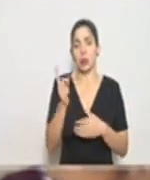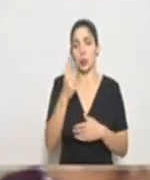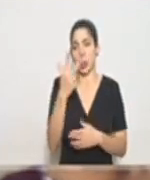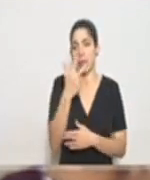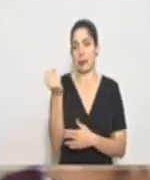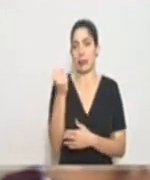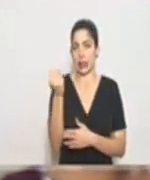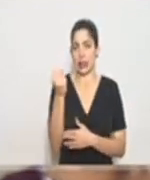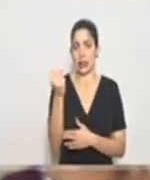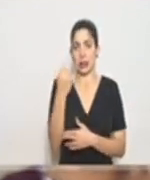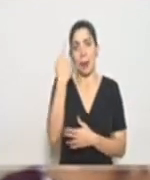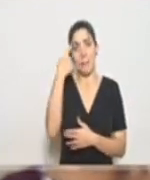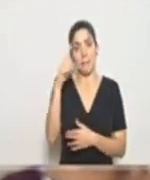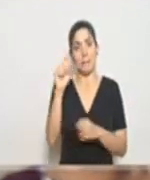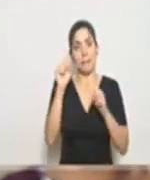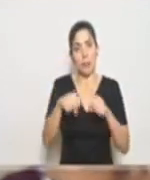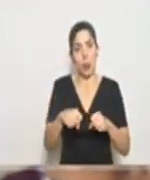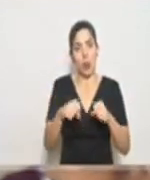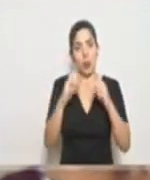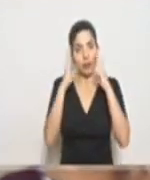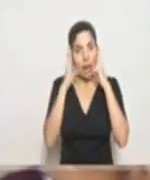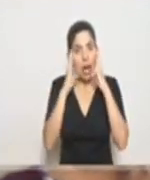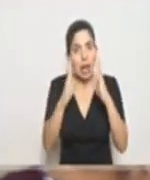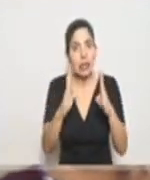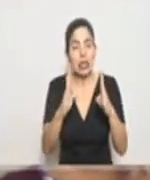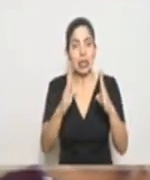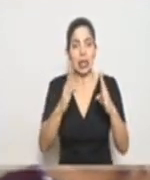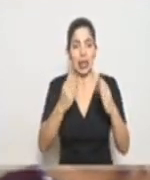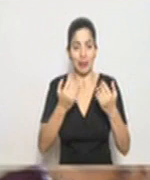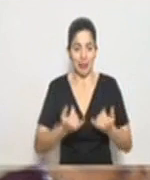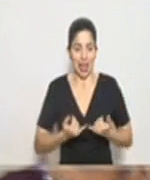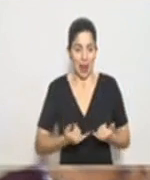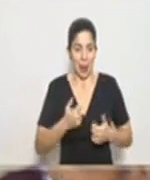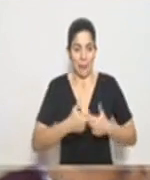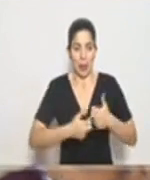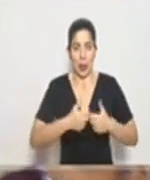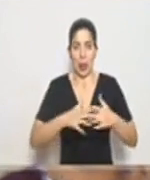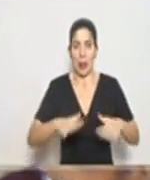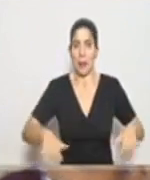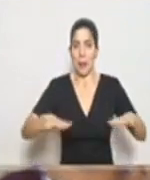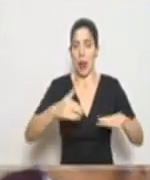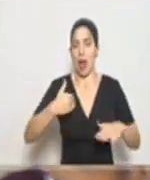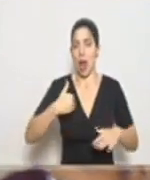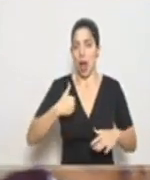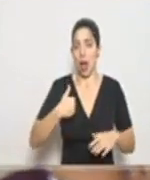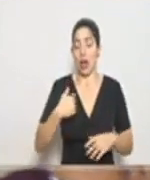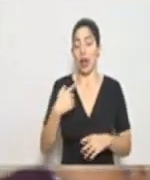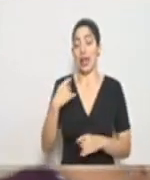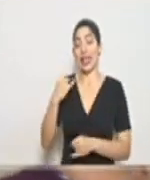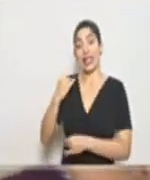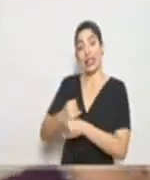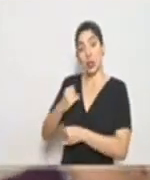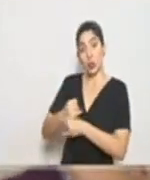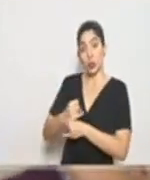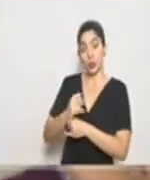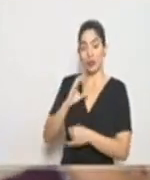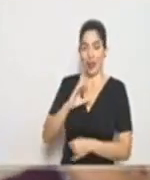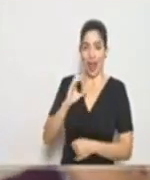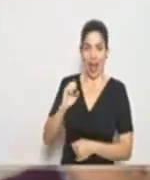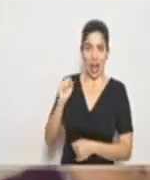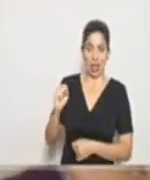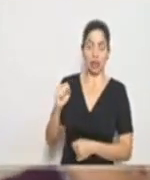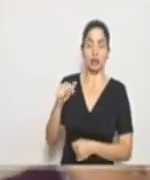meses para abordar esta problemática y que la institución, la caja,